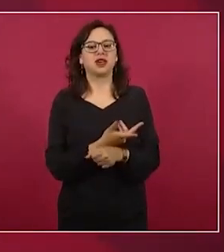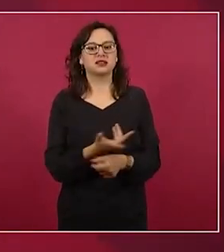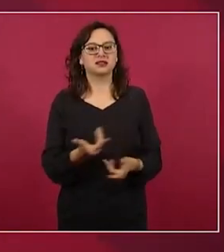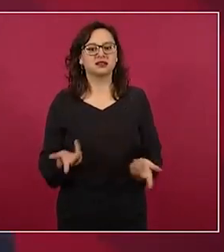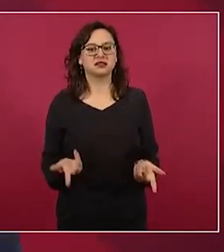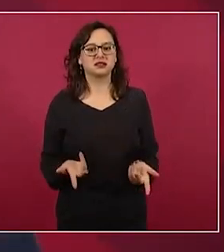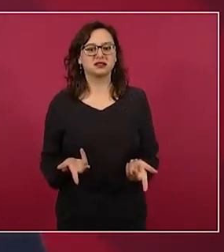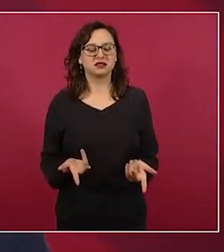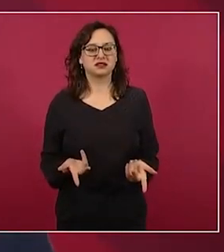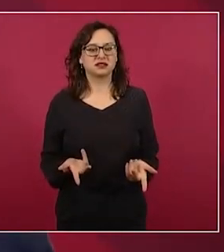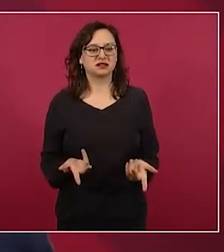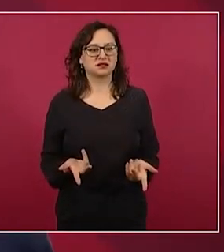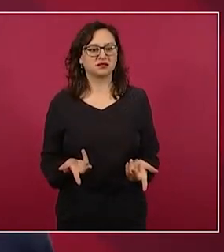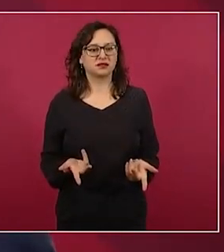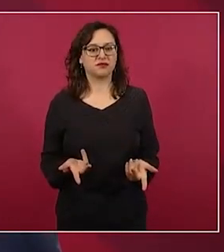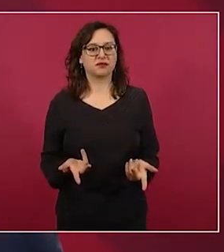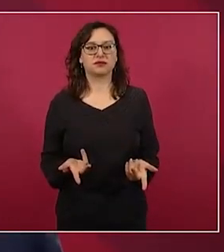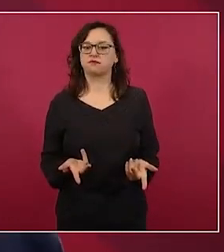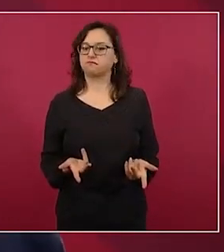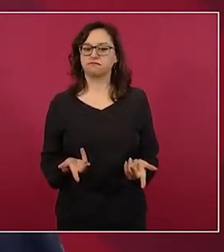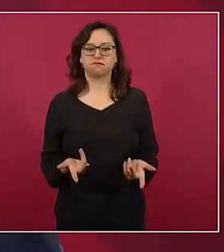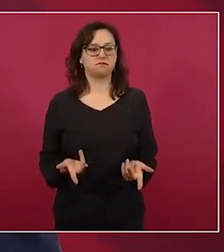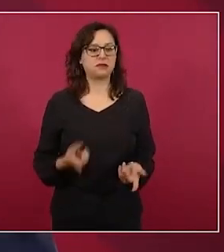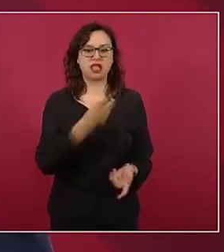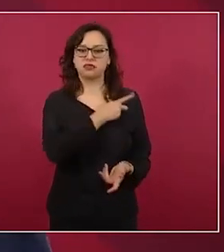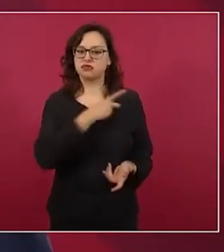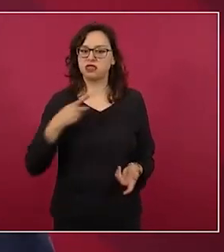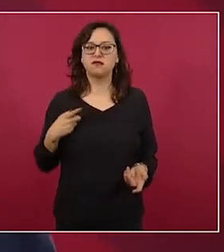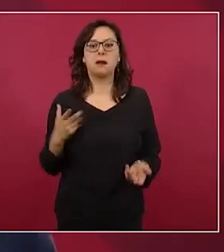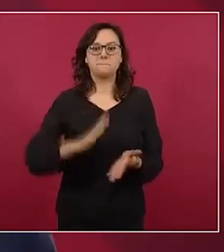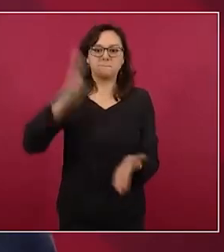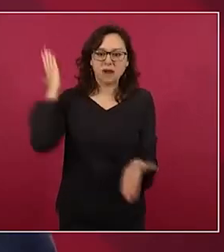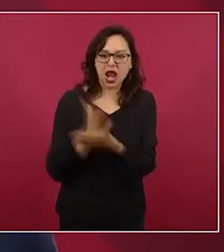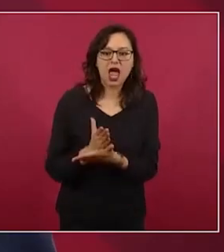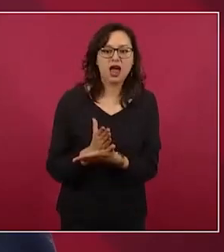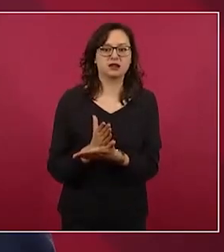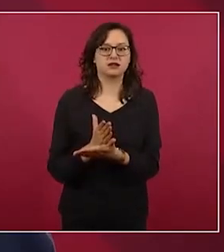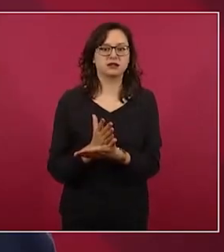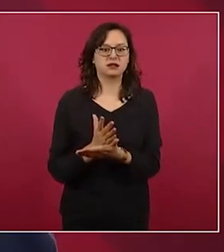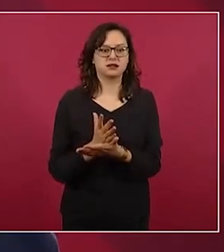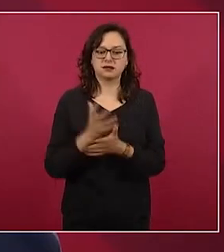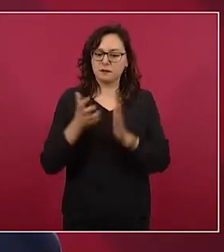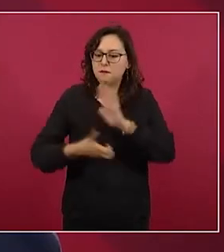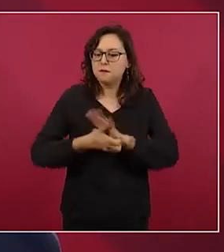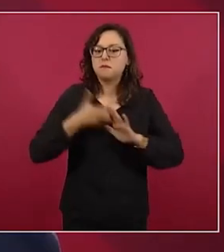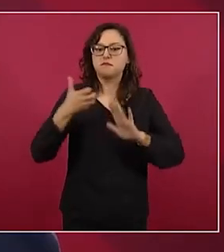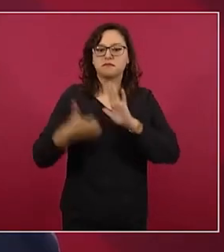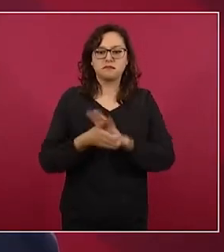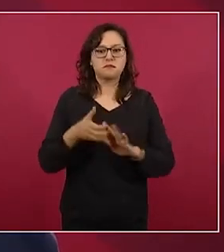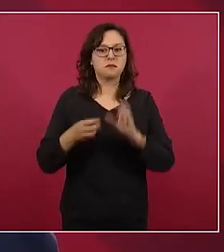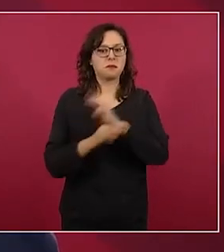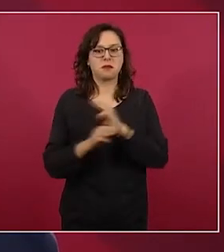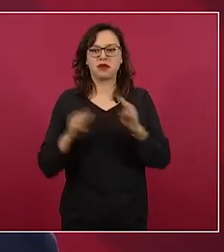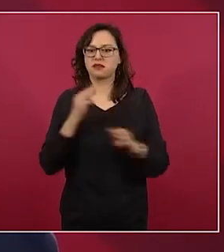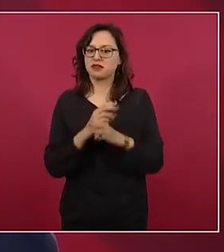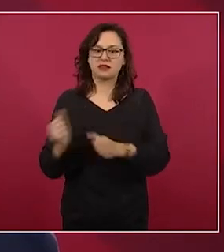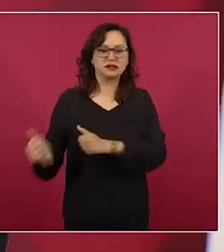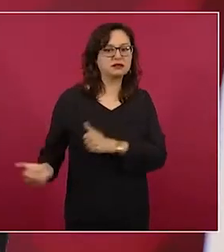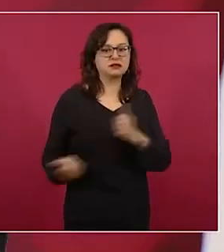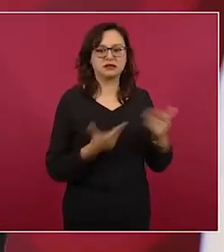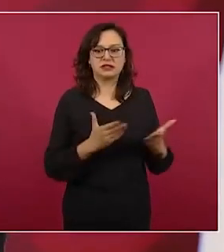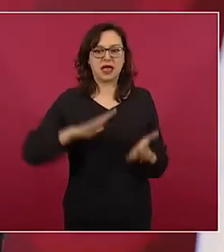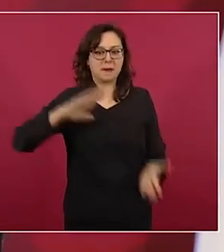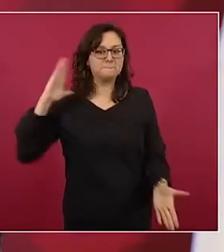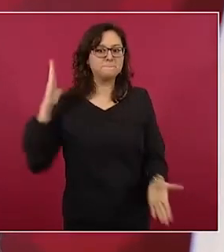se detenga la extracción. Nada más es una empresa que